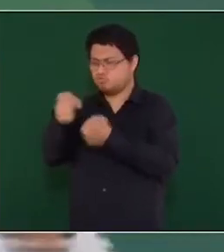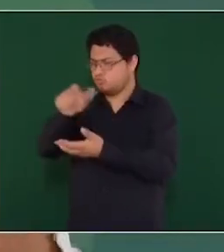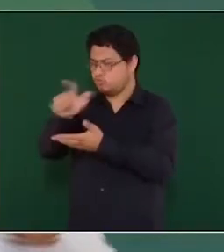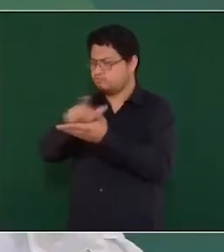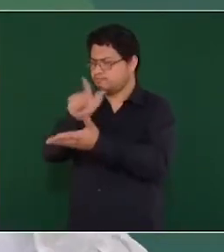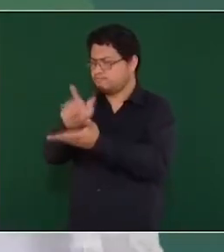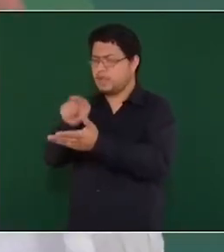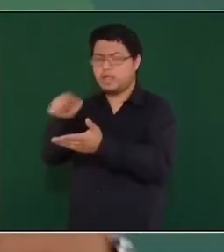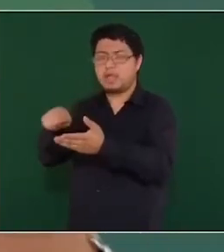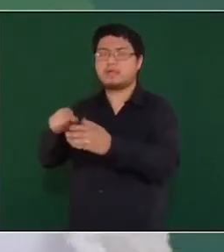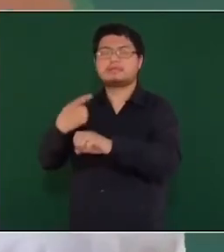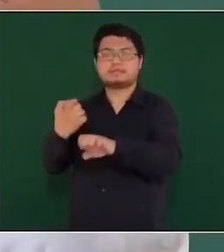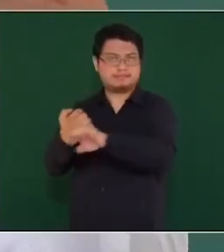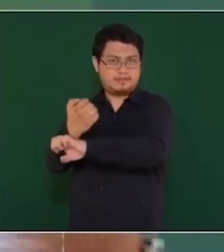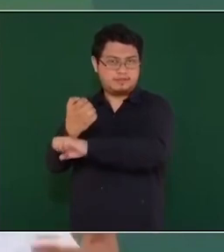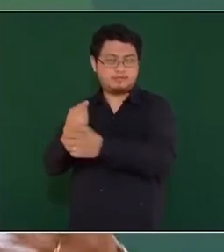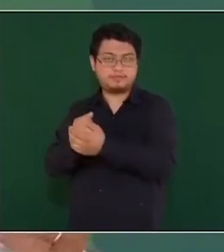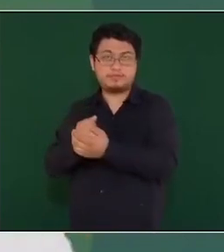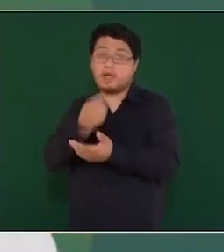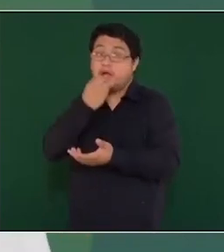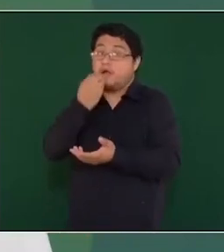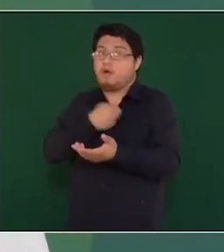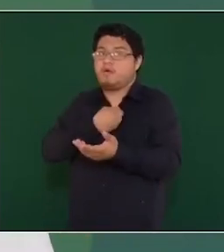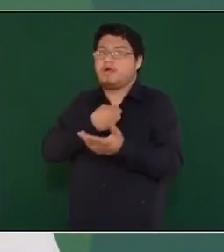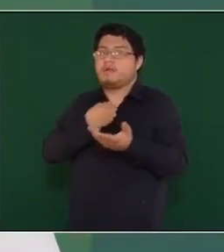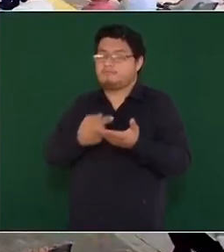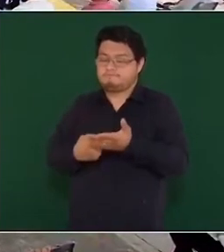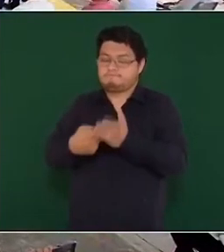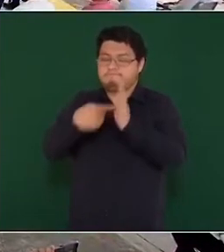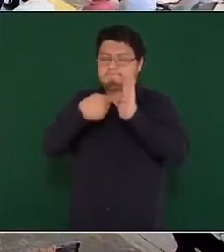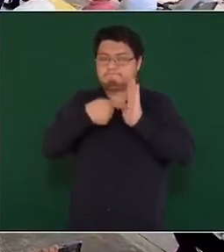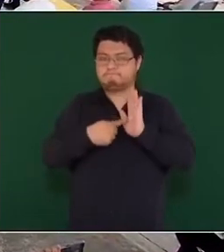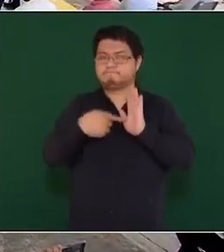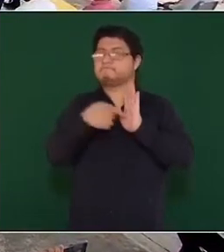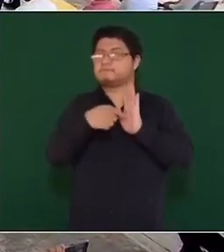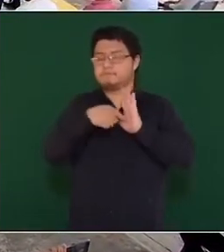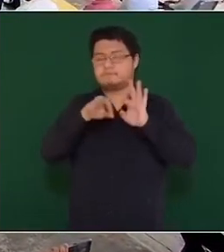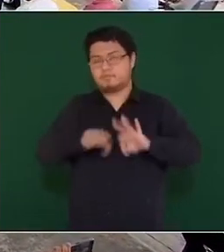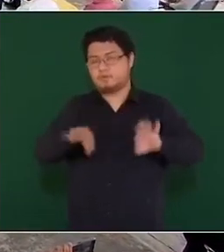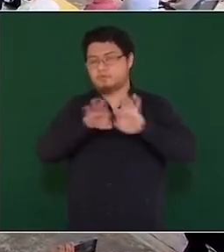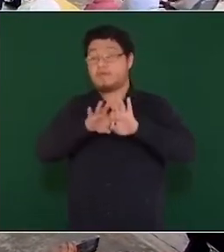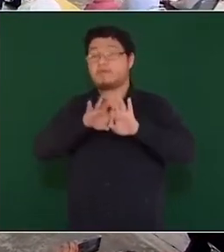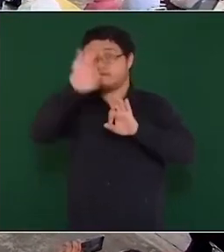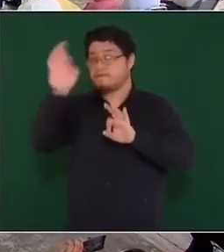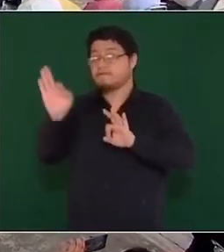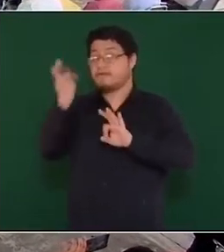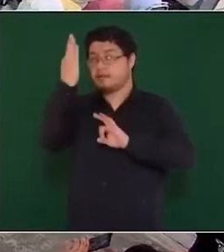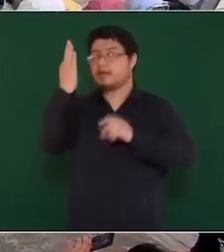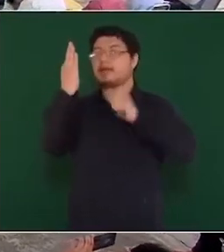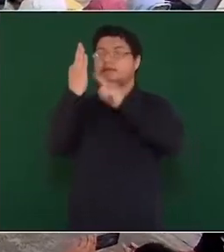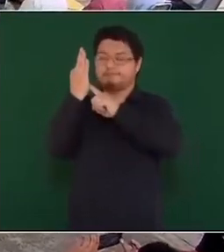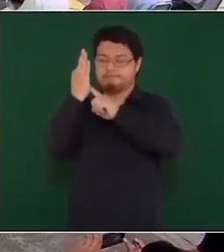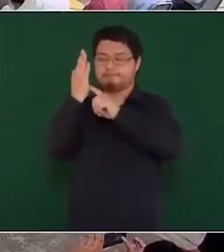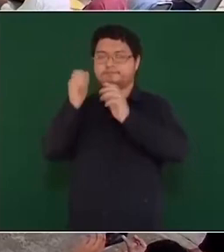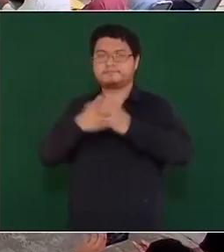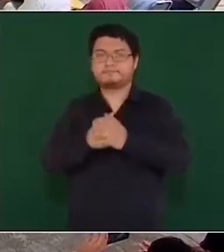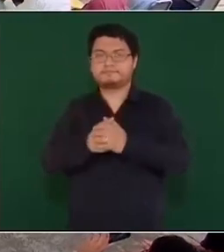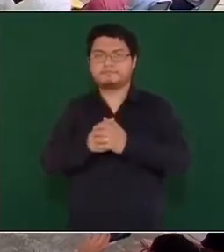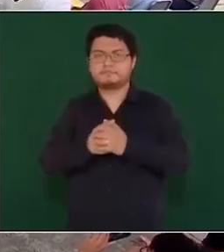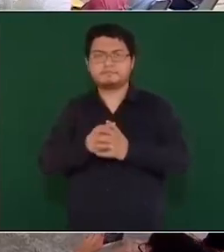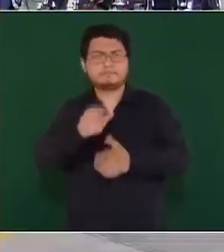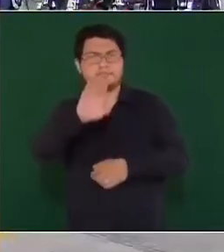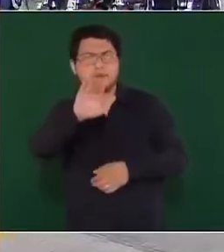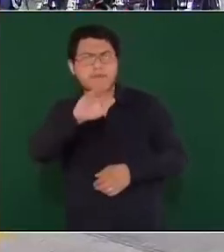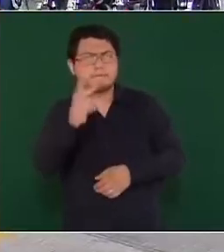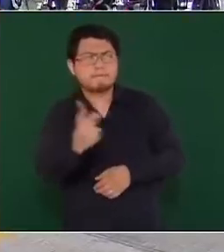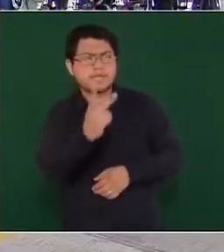locales, aunque prevalece lo que dice el Código Fiscal Federal porque es un delito federal. Sí, pero en este caso son